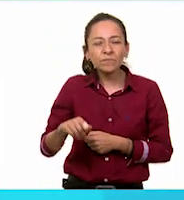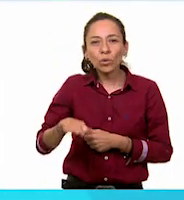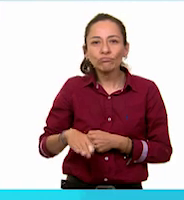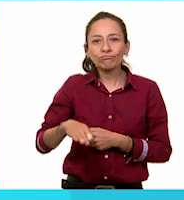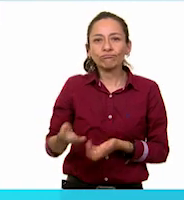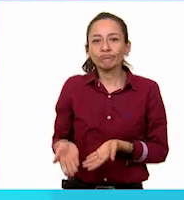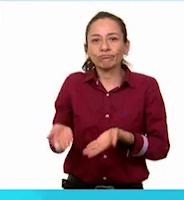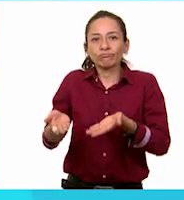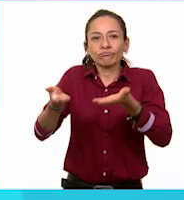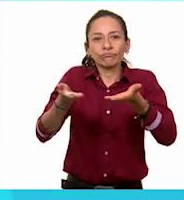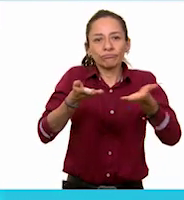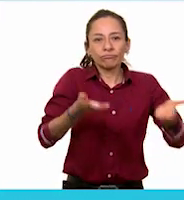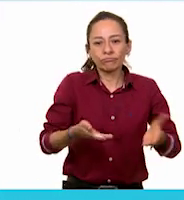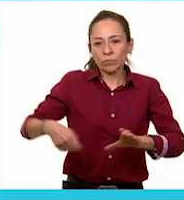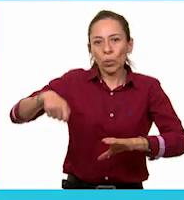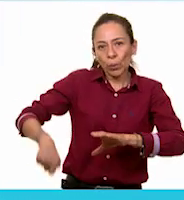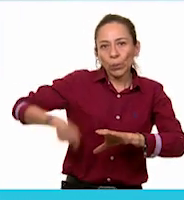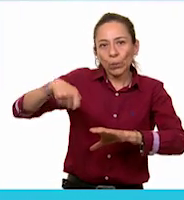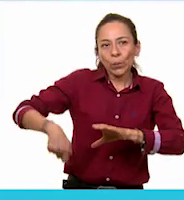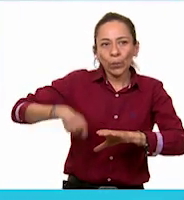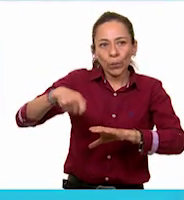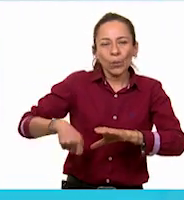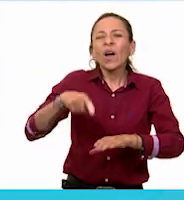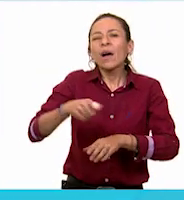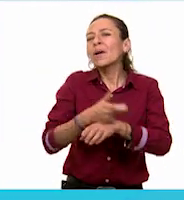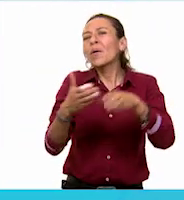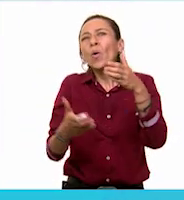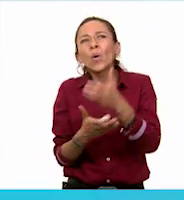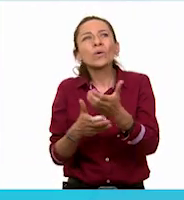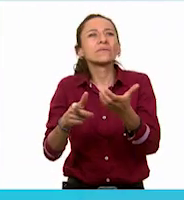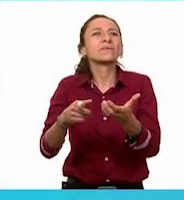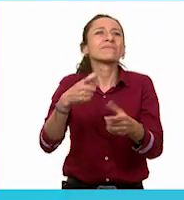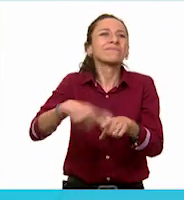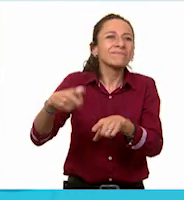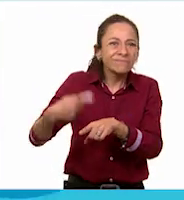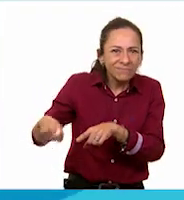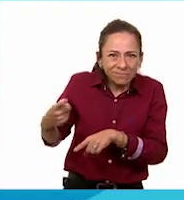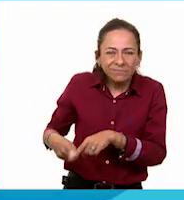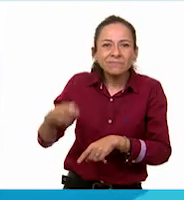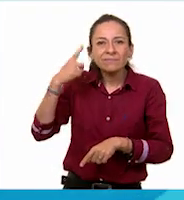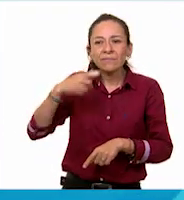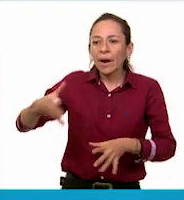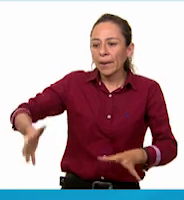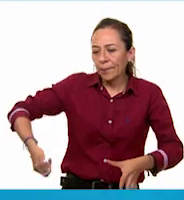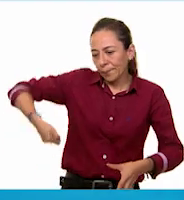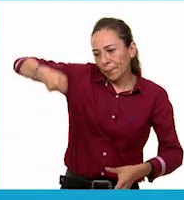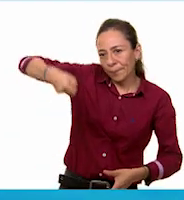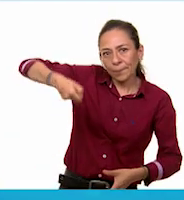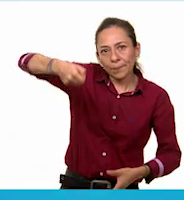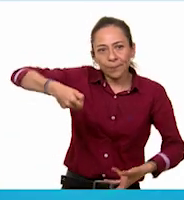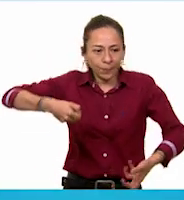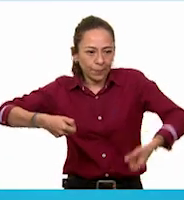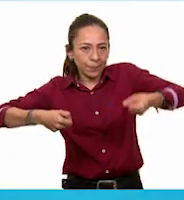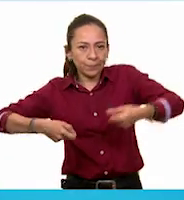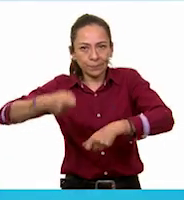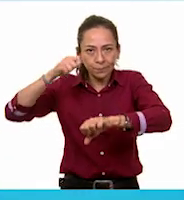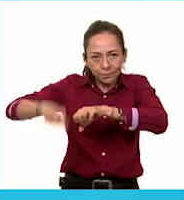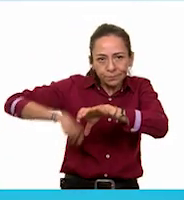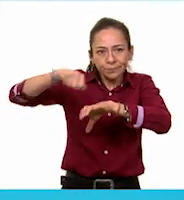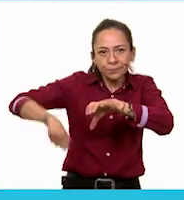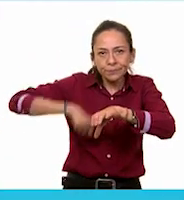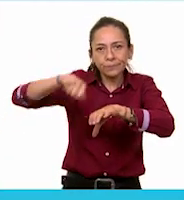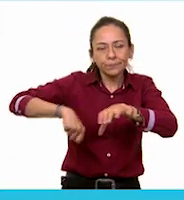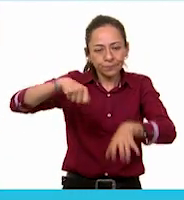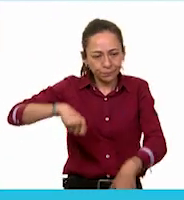transportaban objetos pesados, como cubetas de agua. Este es